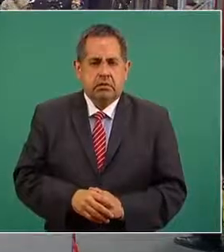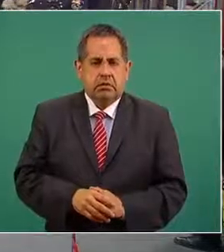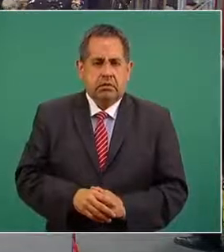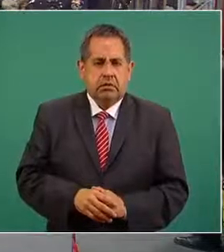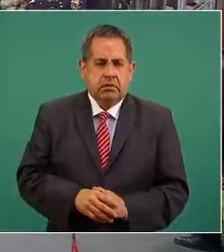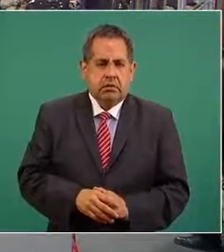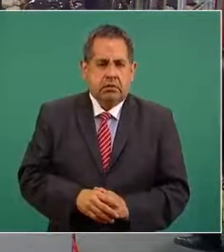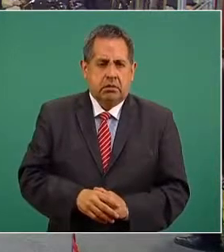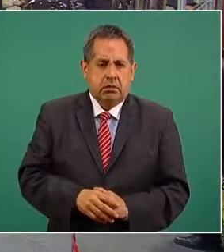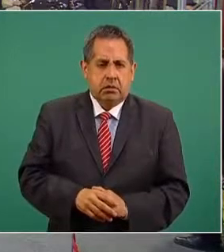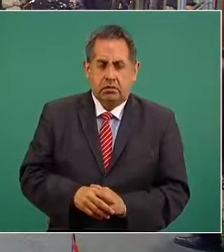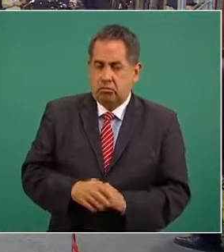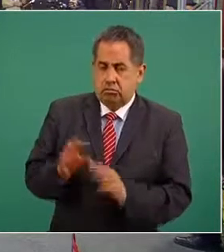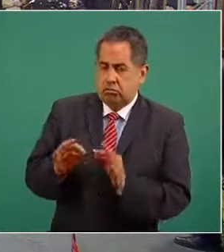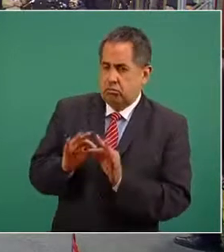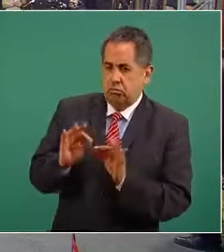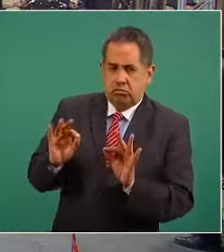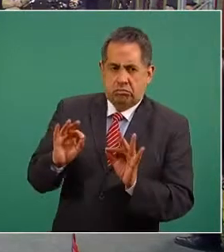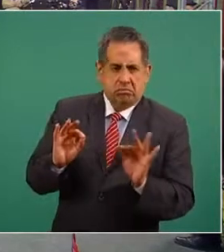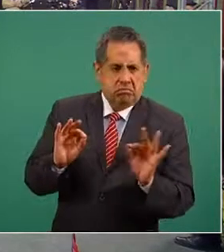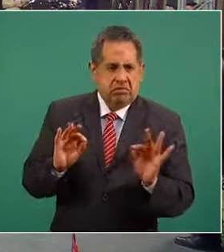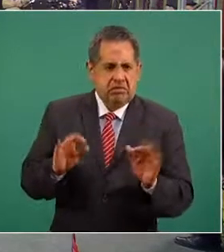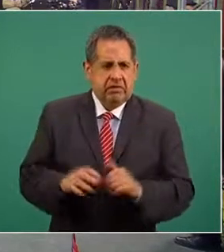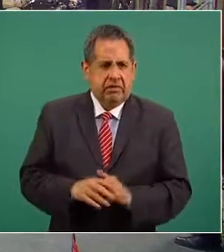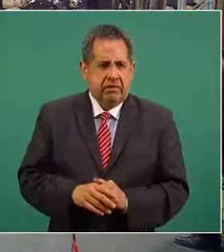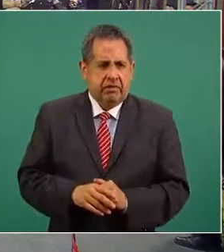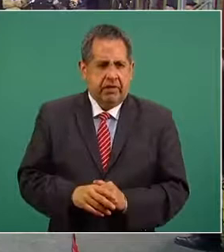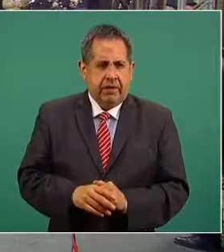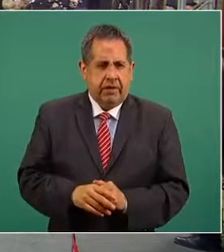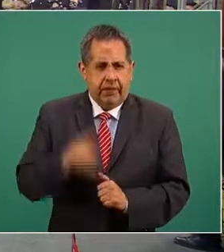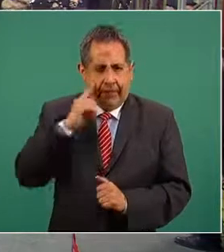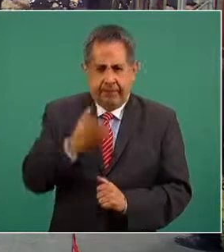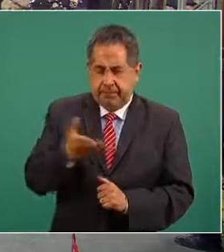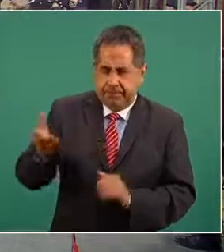pues no bueno quizá un punto a ver a ver